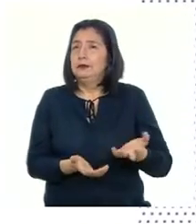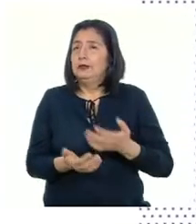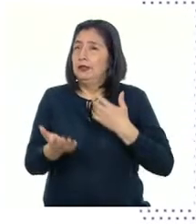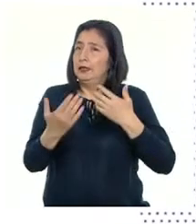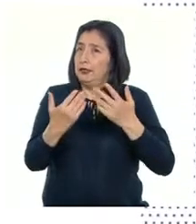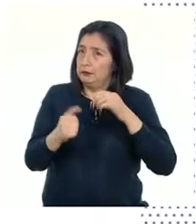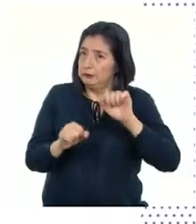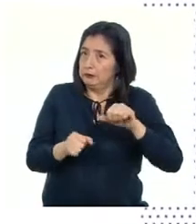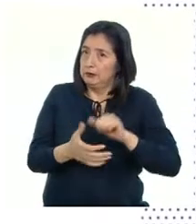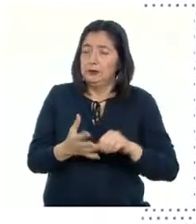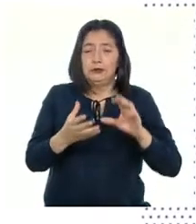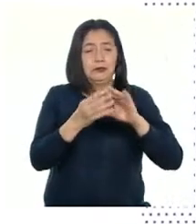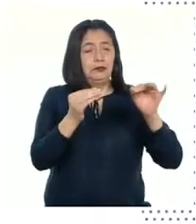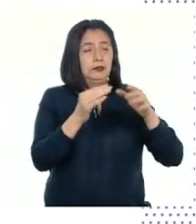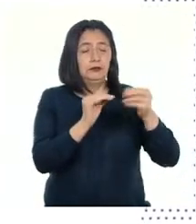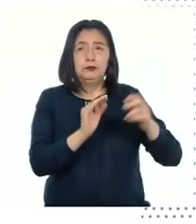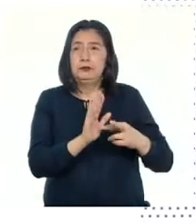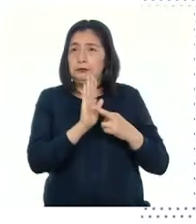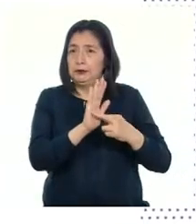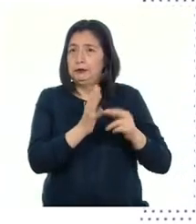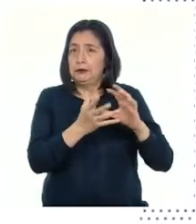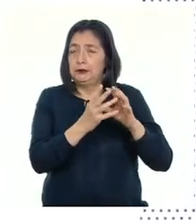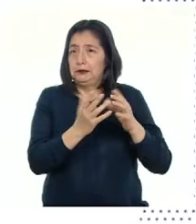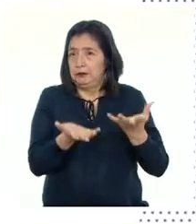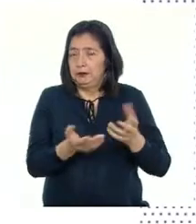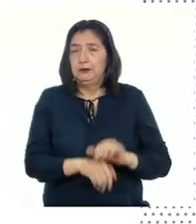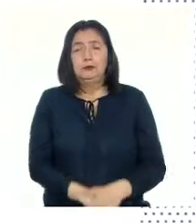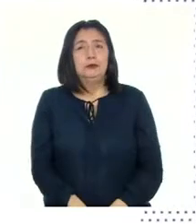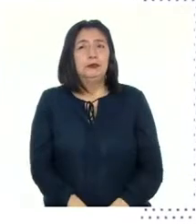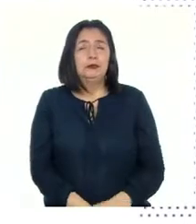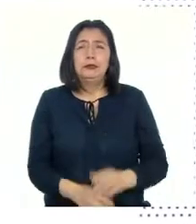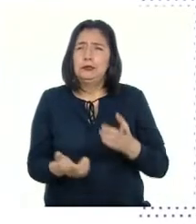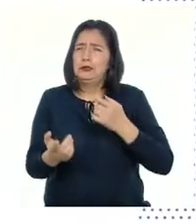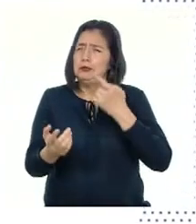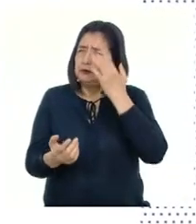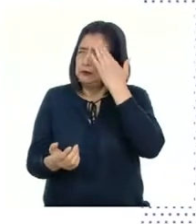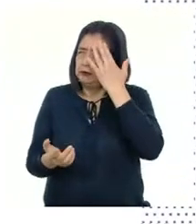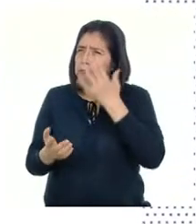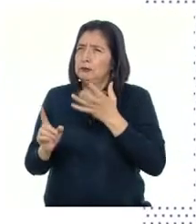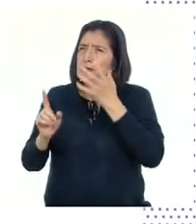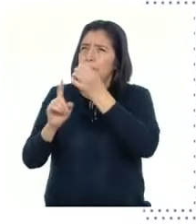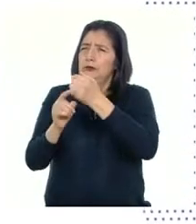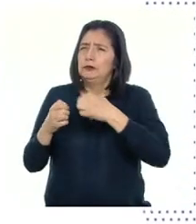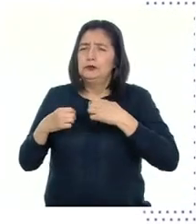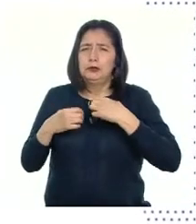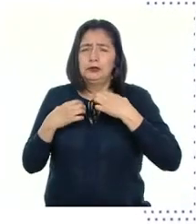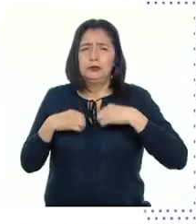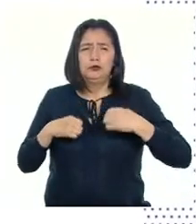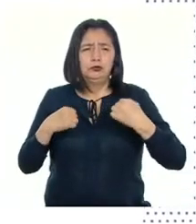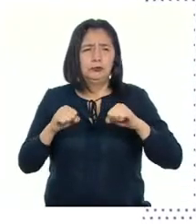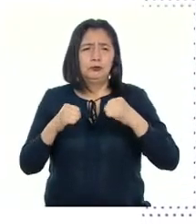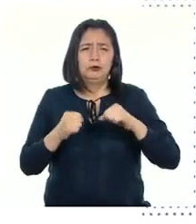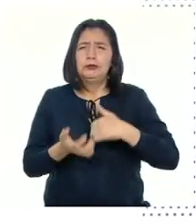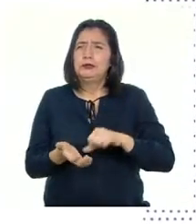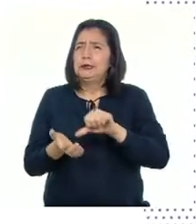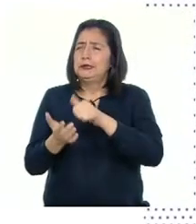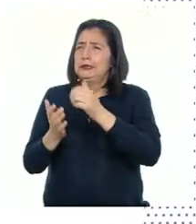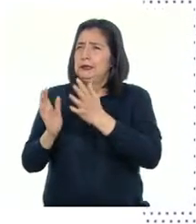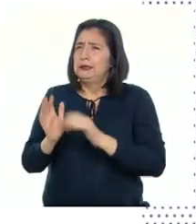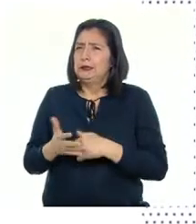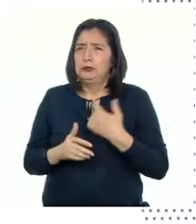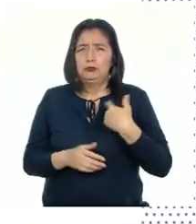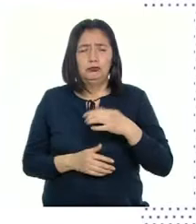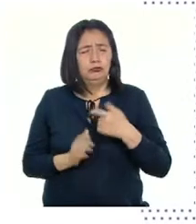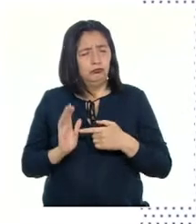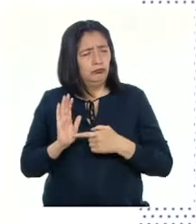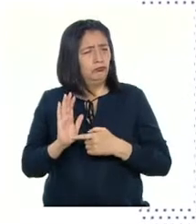Platicamos sobre un cuento representativo de nuestra historia Conocimos los logros de nuestros deportistas y artistas peruanos Cuyas